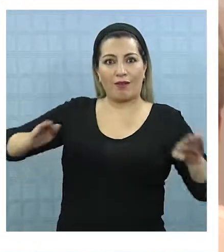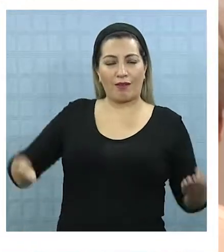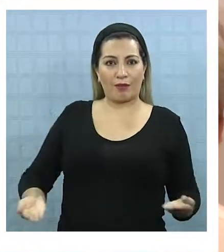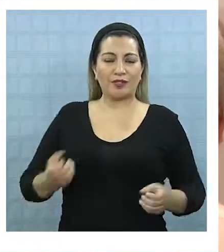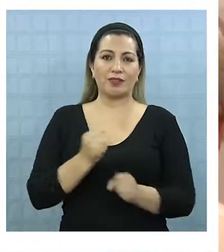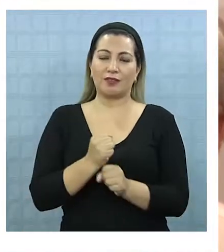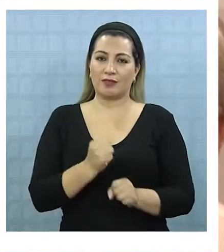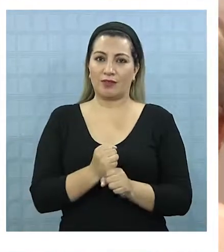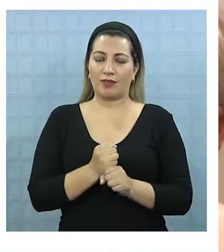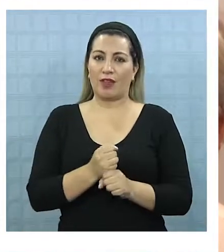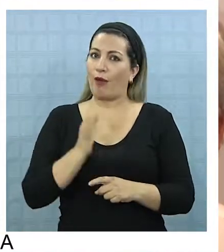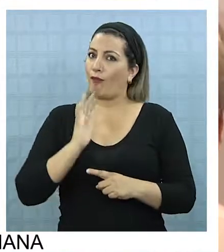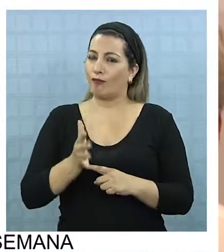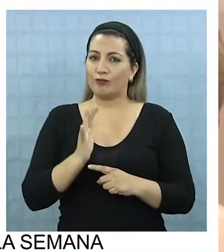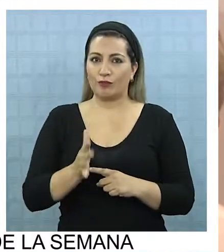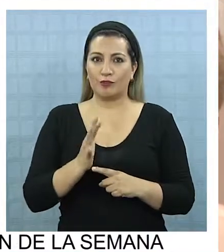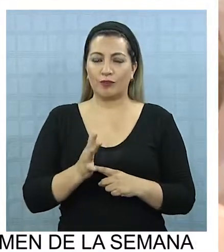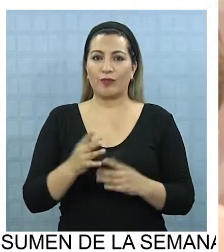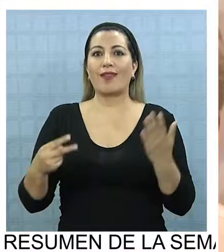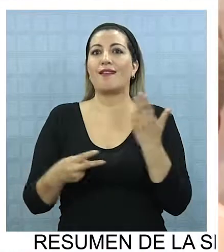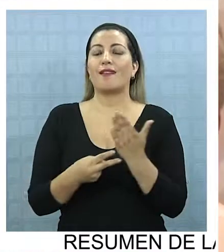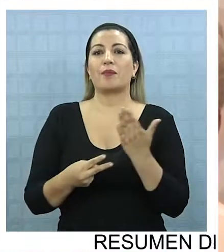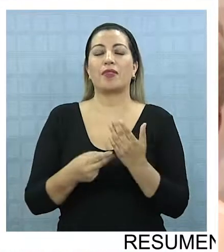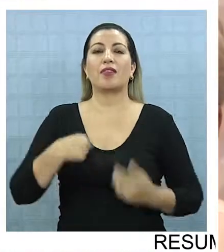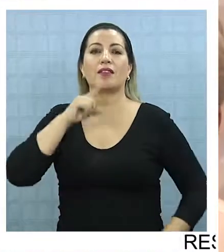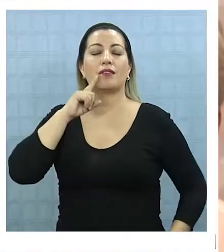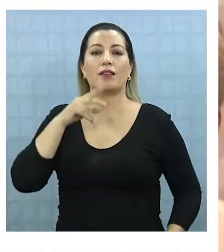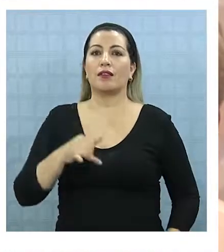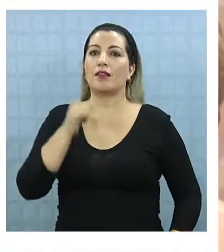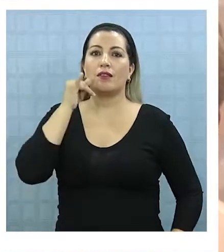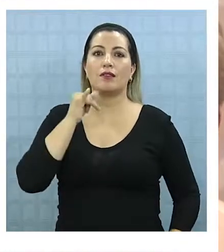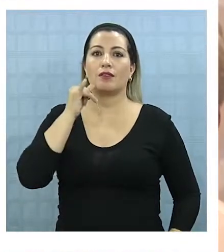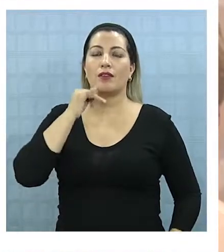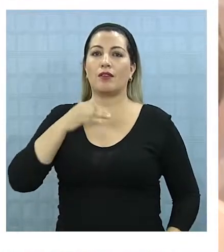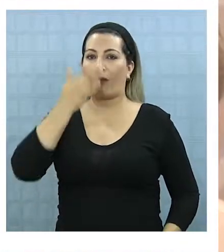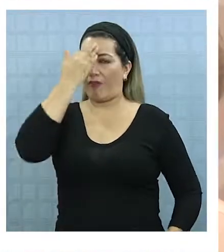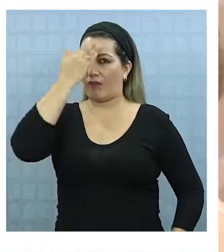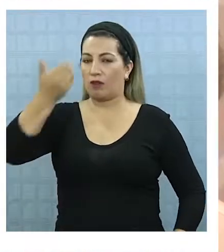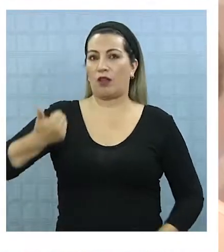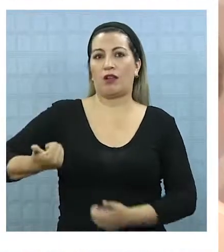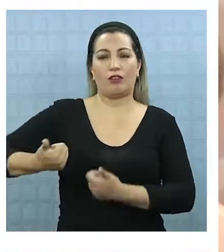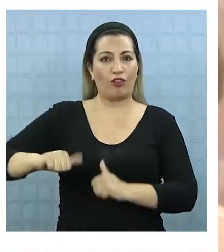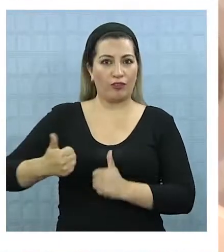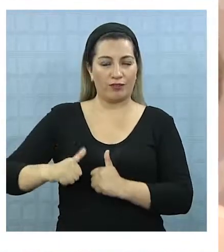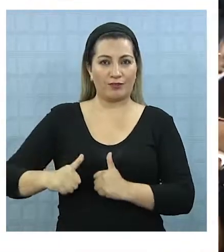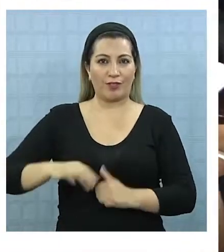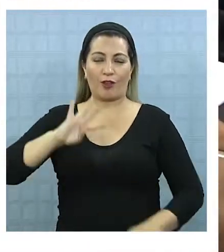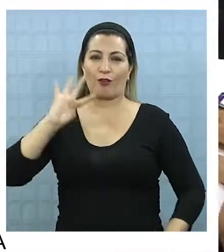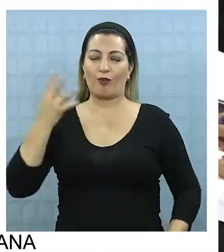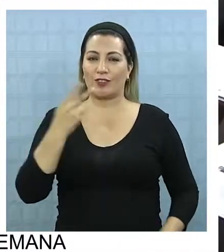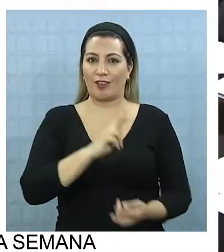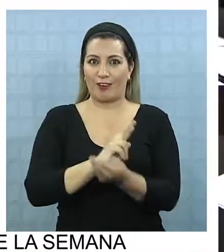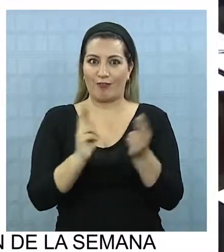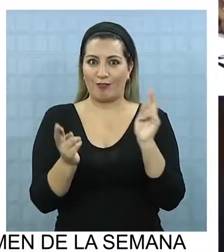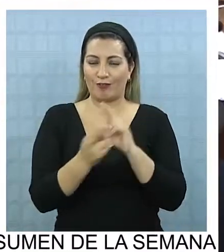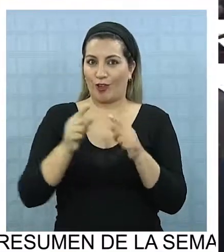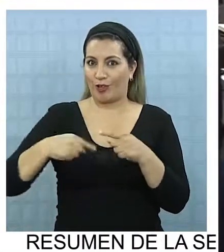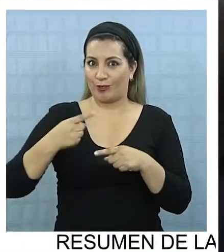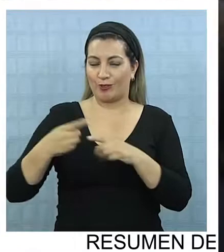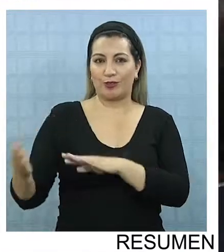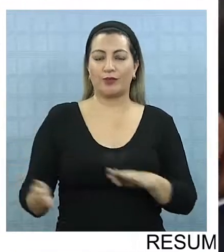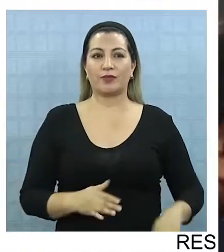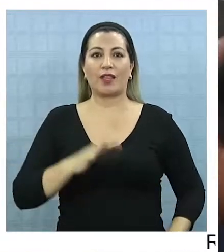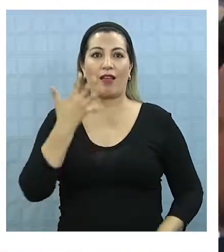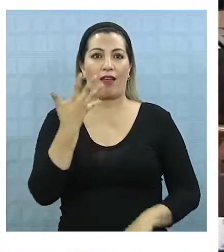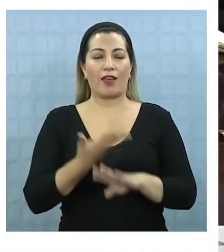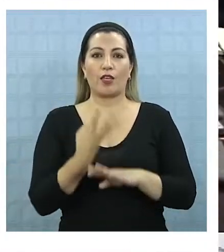esta mesa, no solo es el motor de desarrollo, sino es la herramienta que tiene la región para enfrentar los desafíos de la Cuarta Revolución Industrial. En la oportunidad se